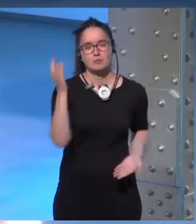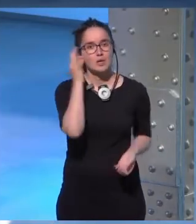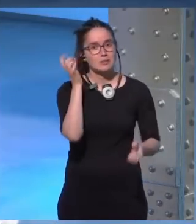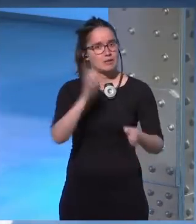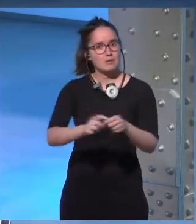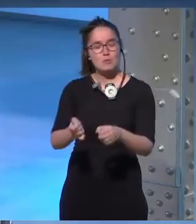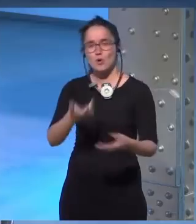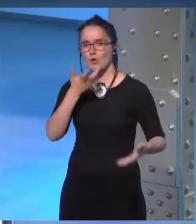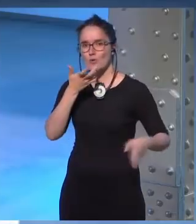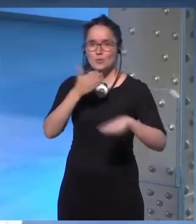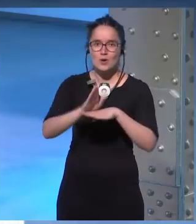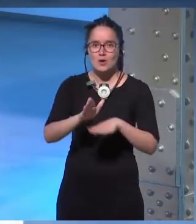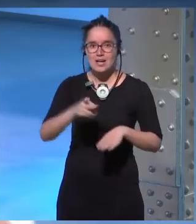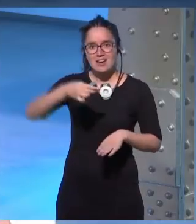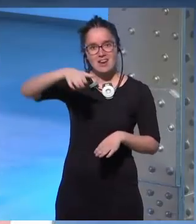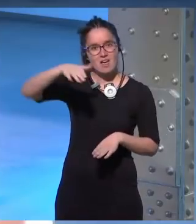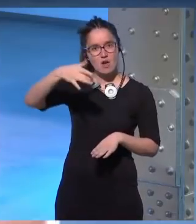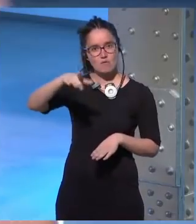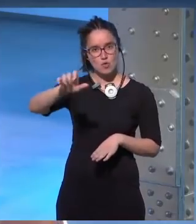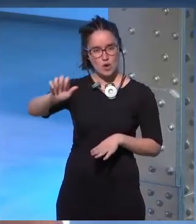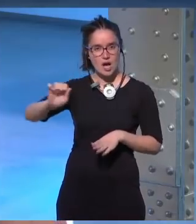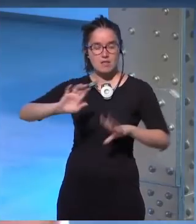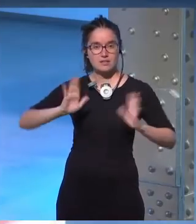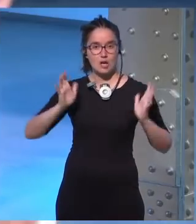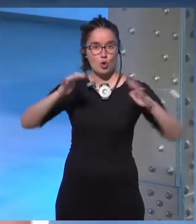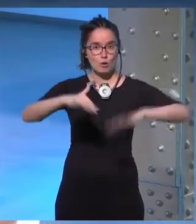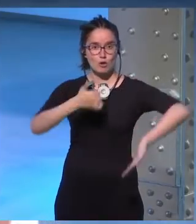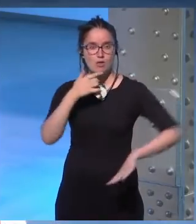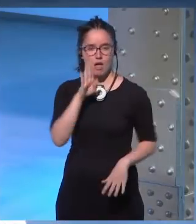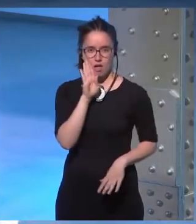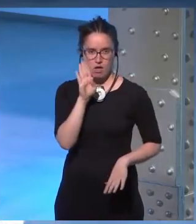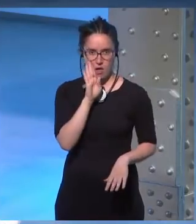participar un poco el ejemplo de nébula de esta convención que os mencionaba